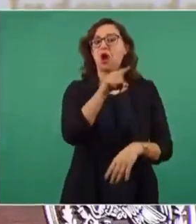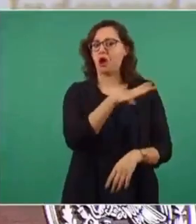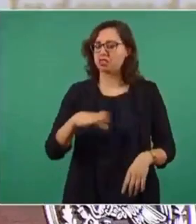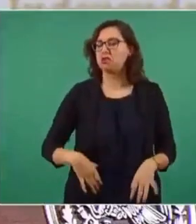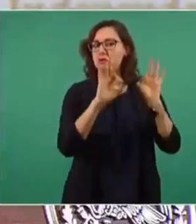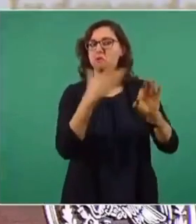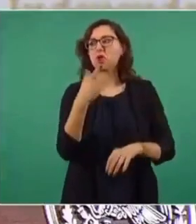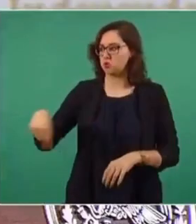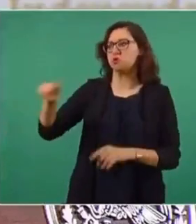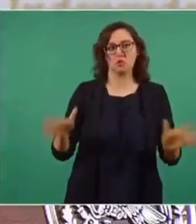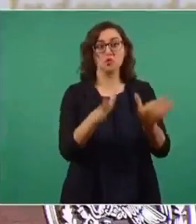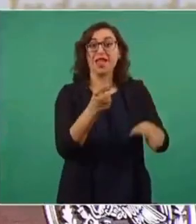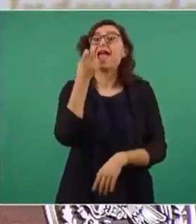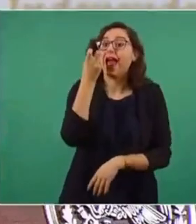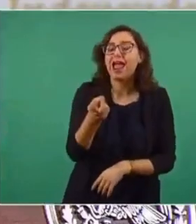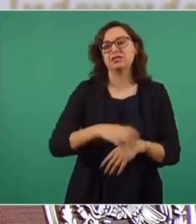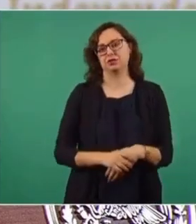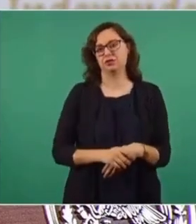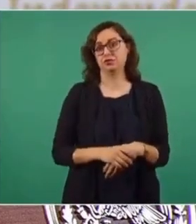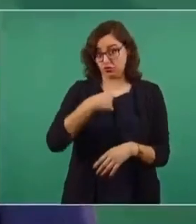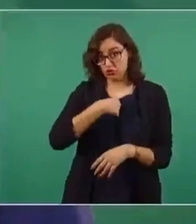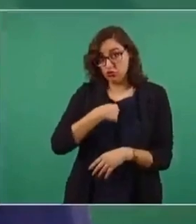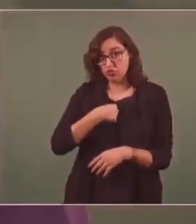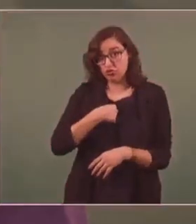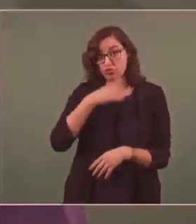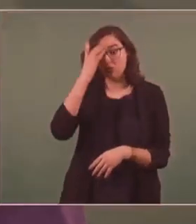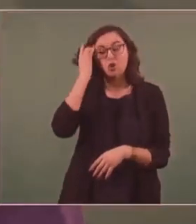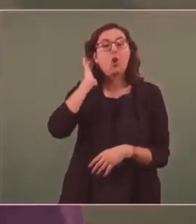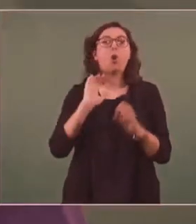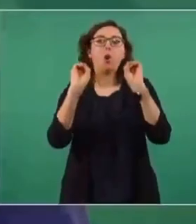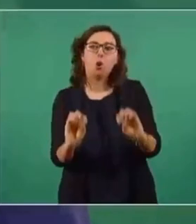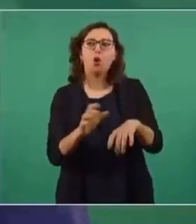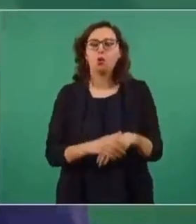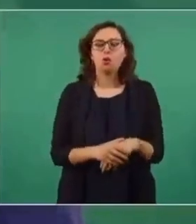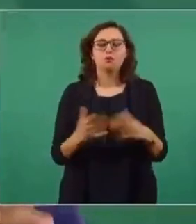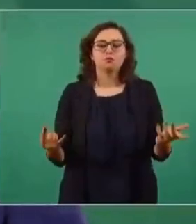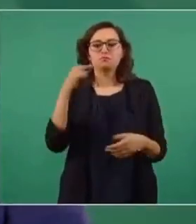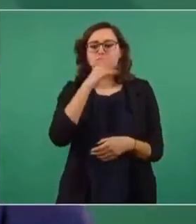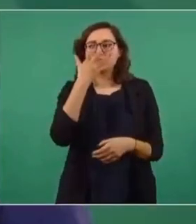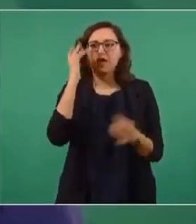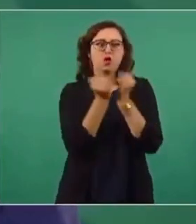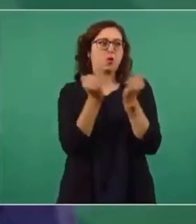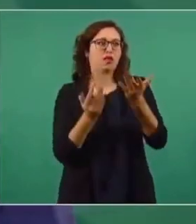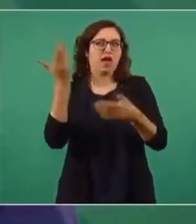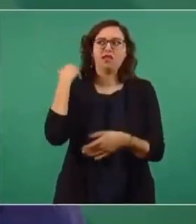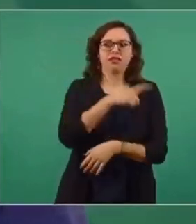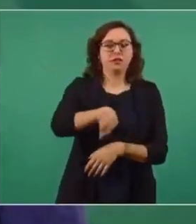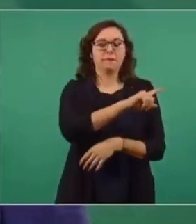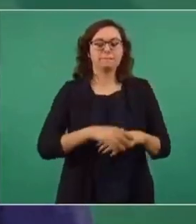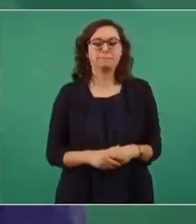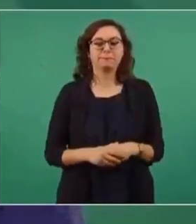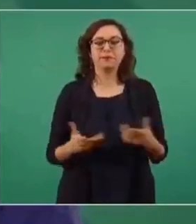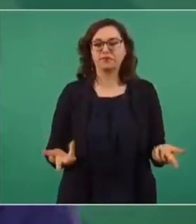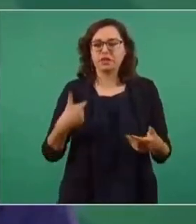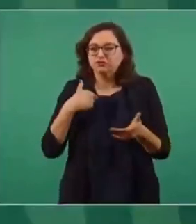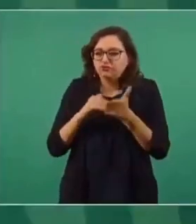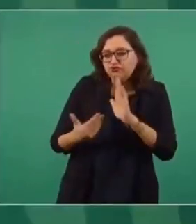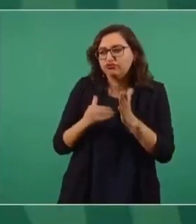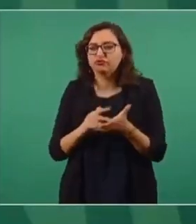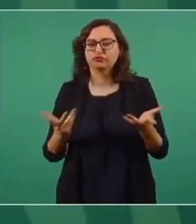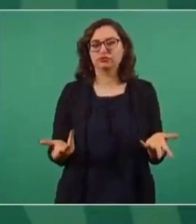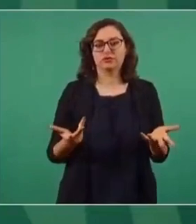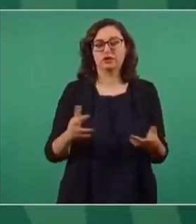actuar con hipocresía y de manera encubierta, como lo hacían antes, cuando nos robaron la presidencia